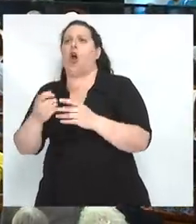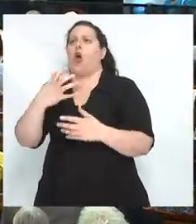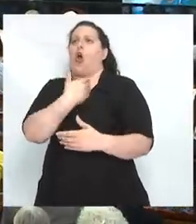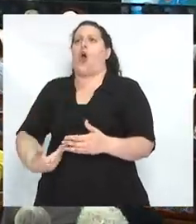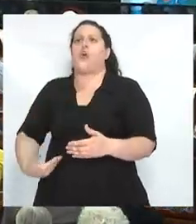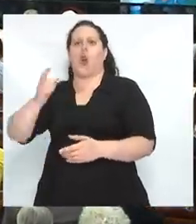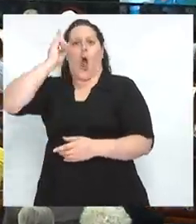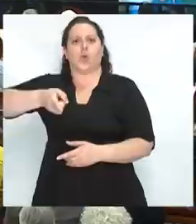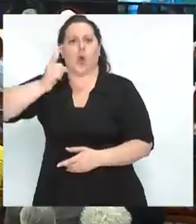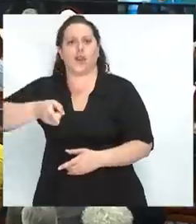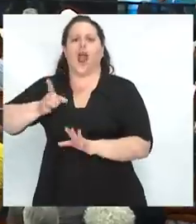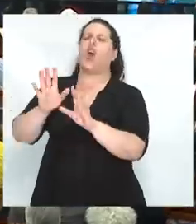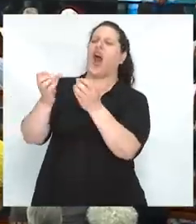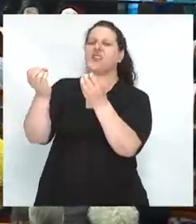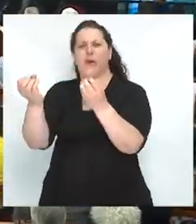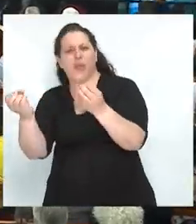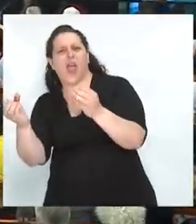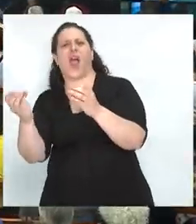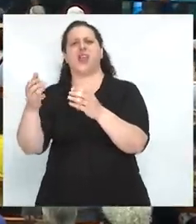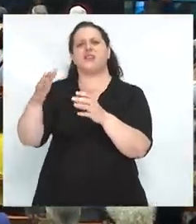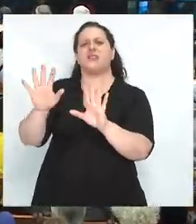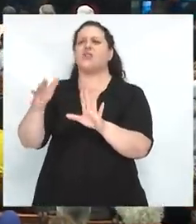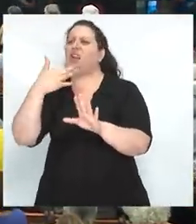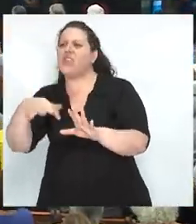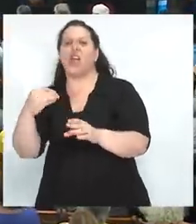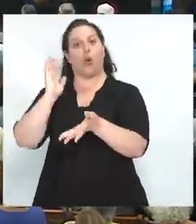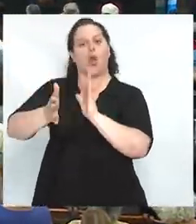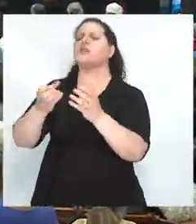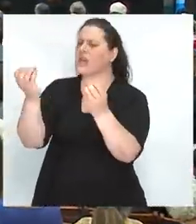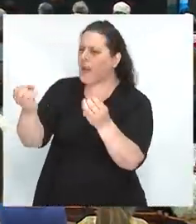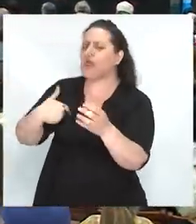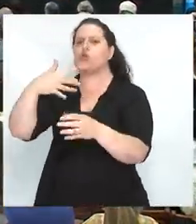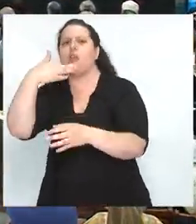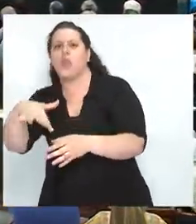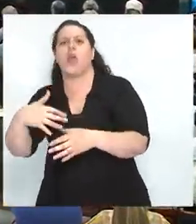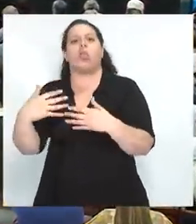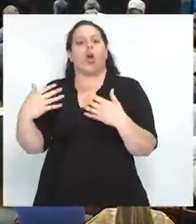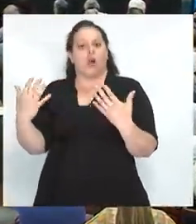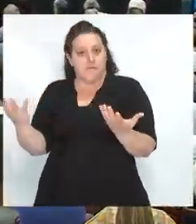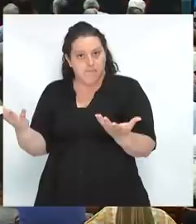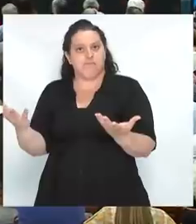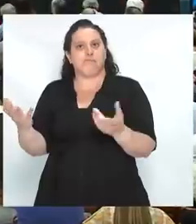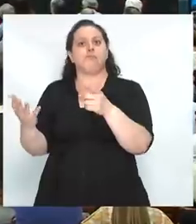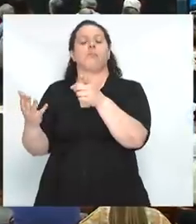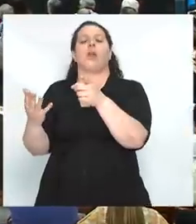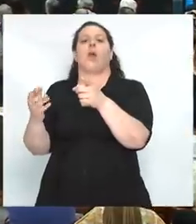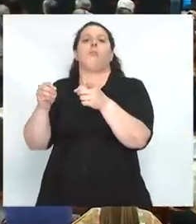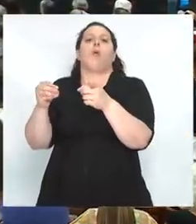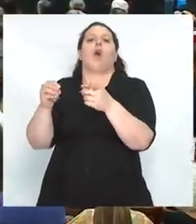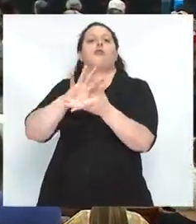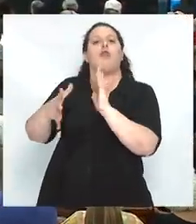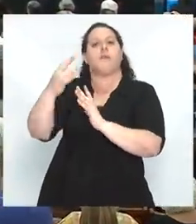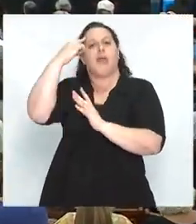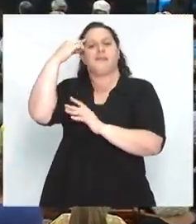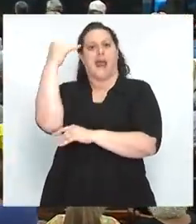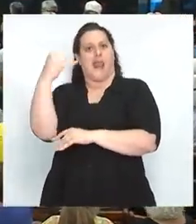a terminar justificando incluso la violencia, van a terminar justificando el paramilitarismo porque en esa concepción negativa